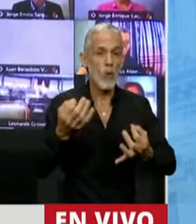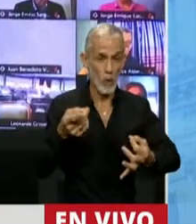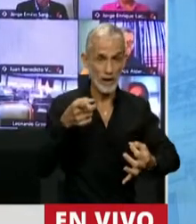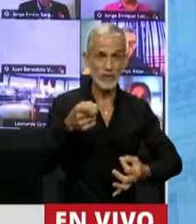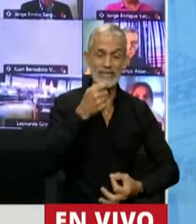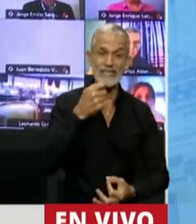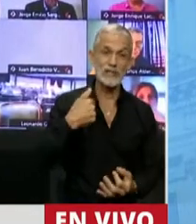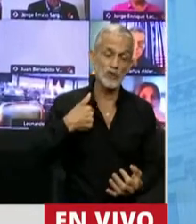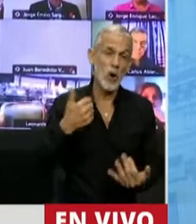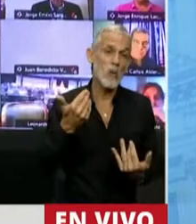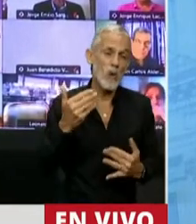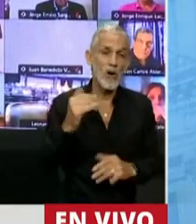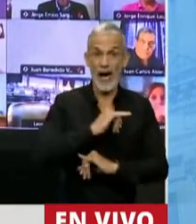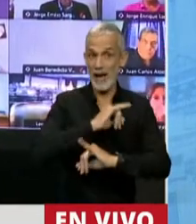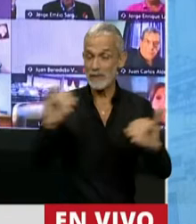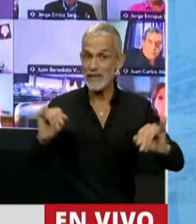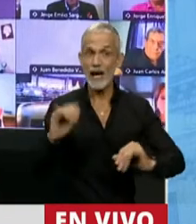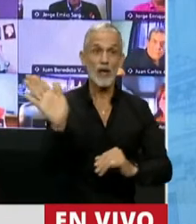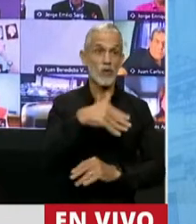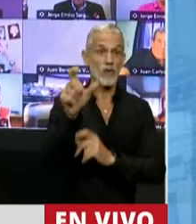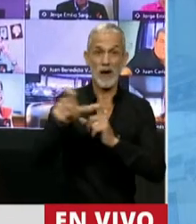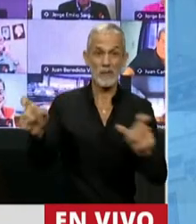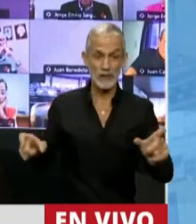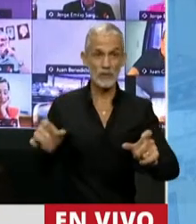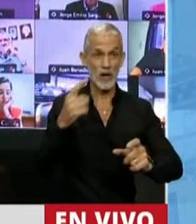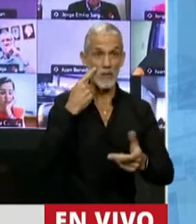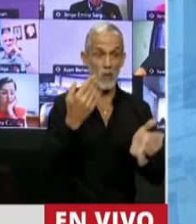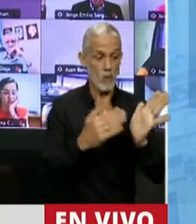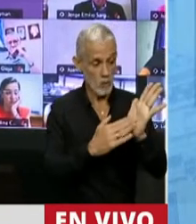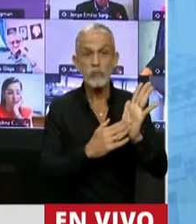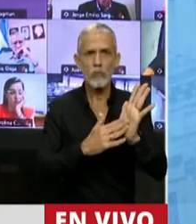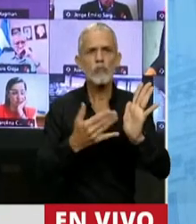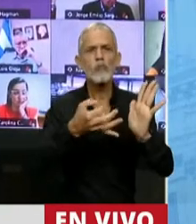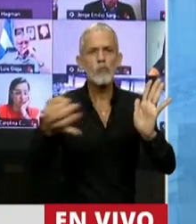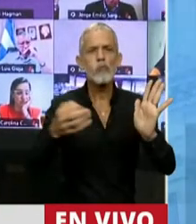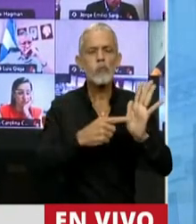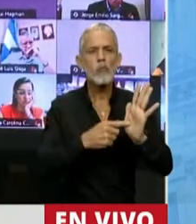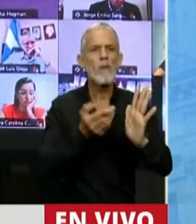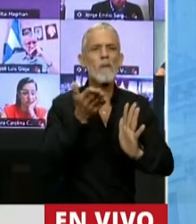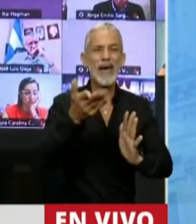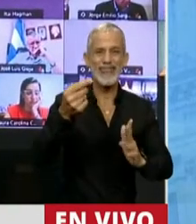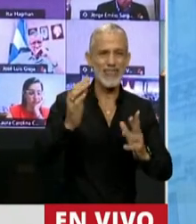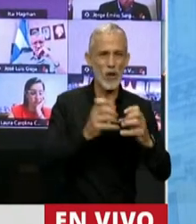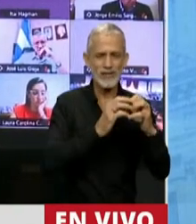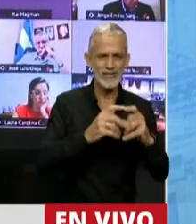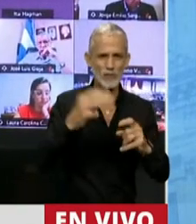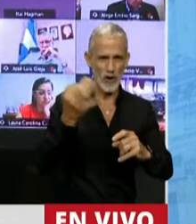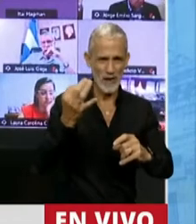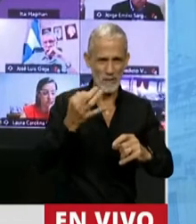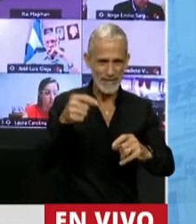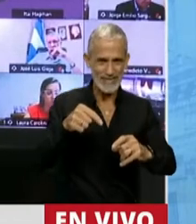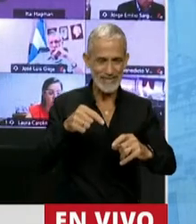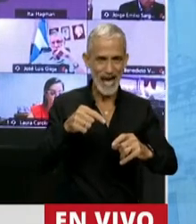así yo también puedo manifestar a la ciudadanía que nos han mostrado que el pedido de esta sesión extraordinaria